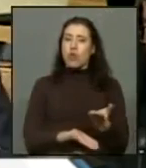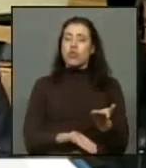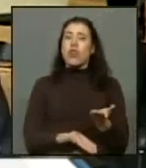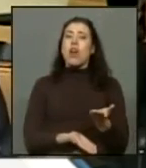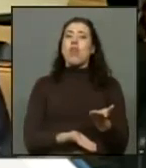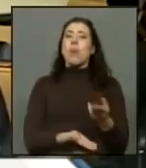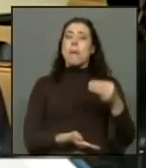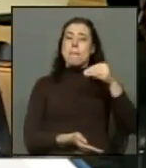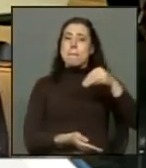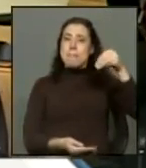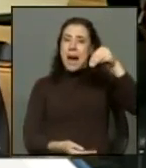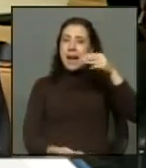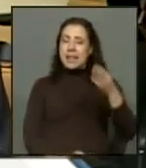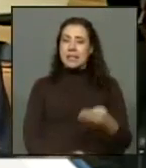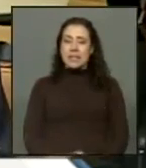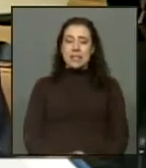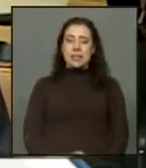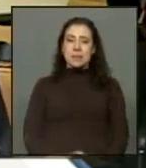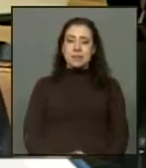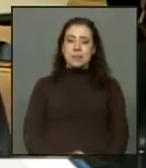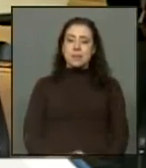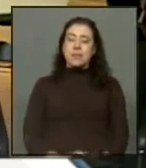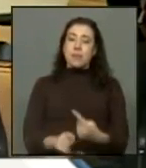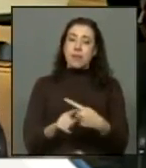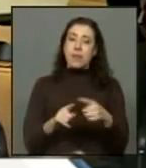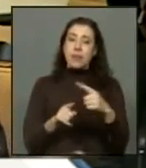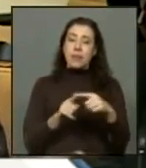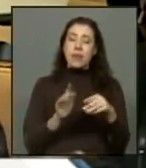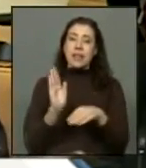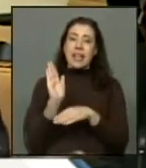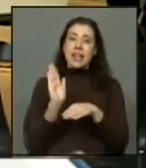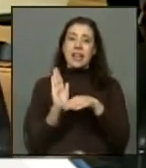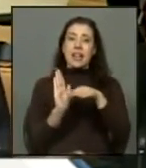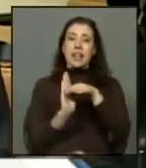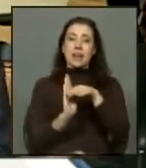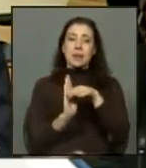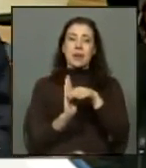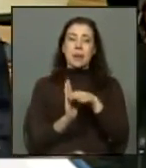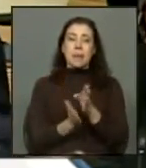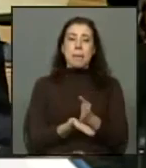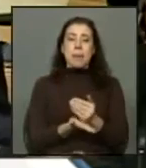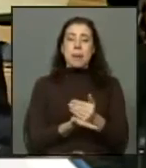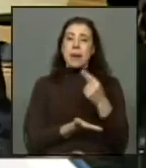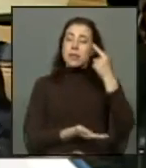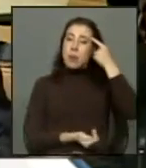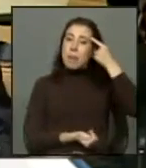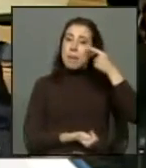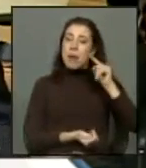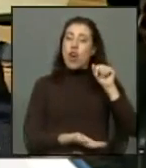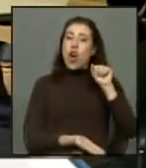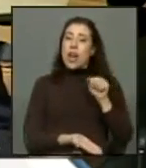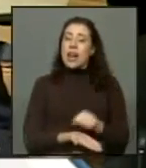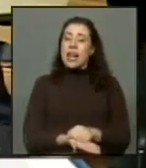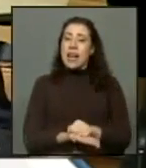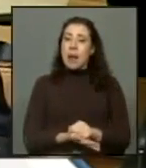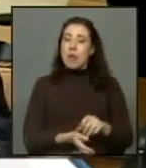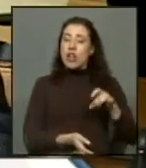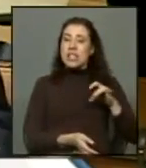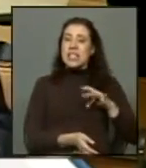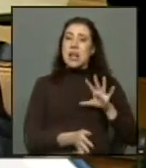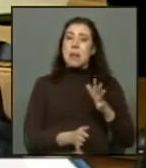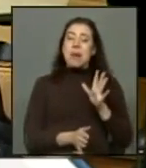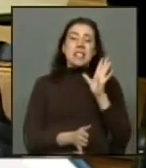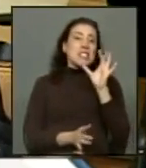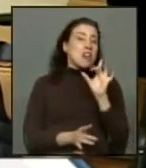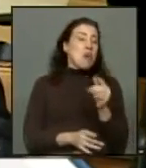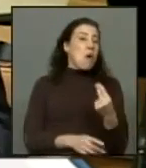magíster, distintas niveles de preparación. Sin embargo, la queja es que en Chile parece que no